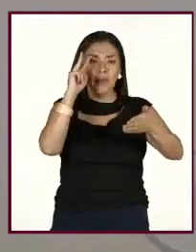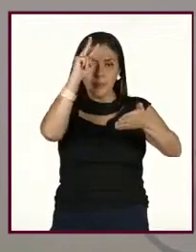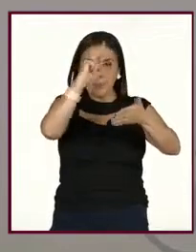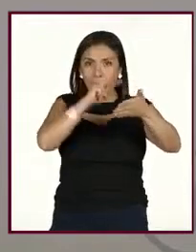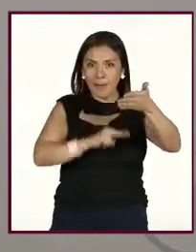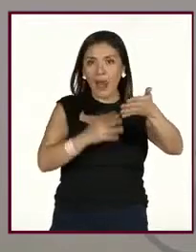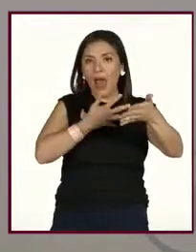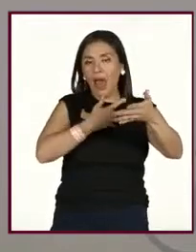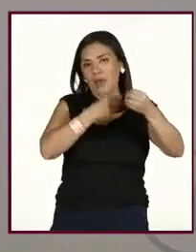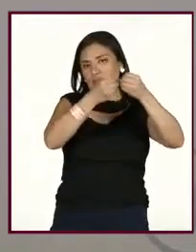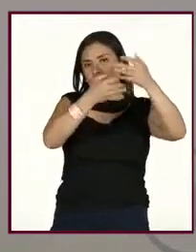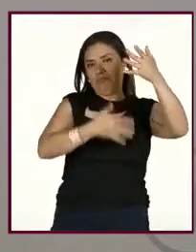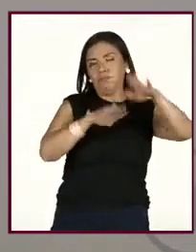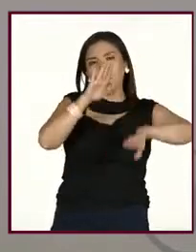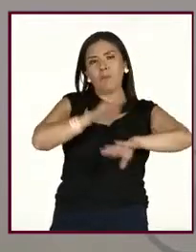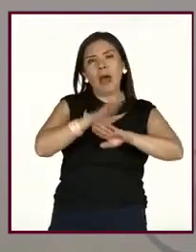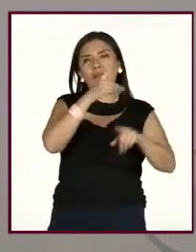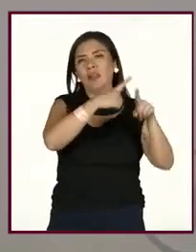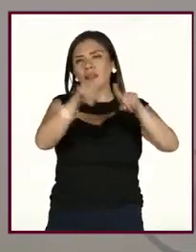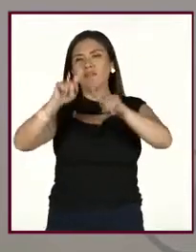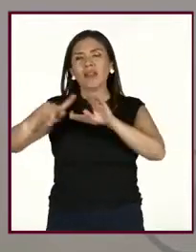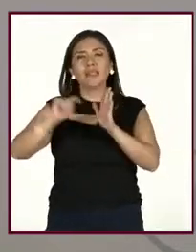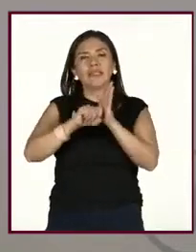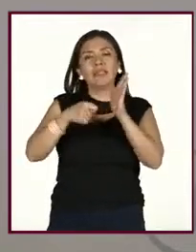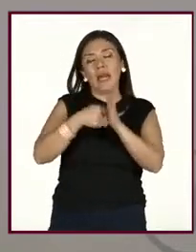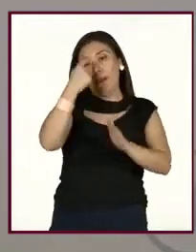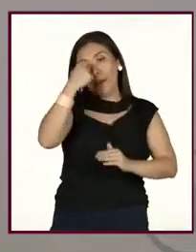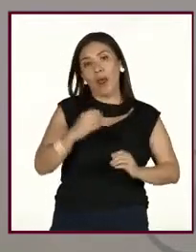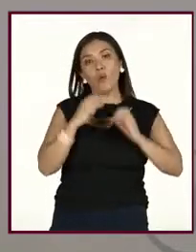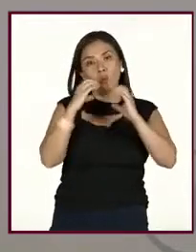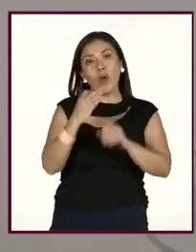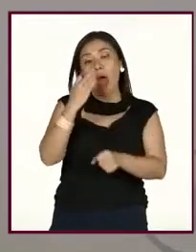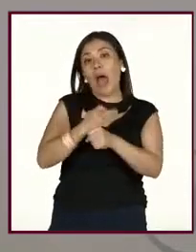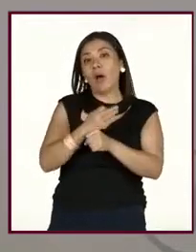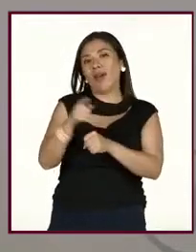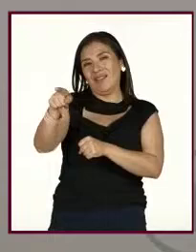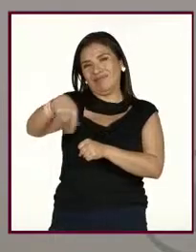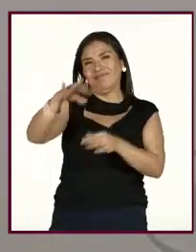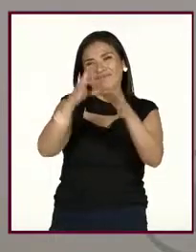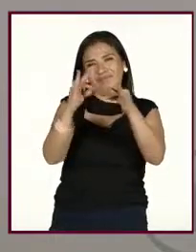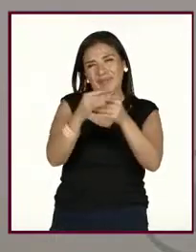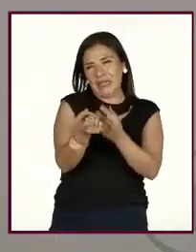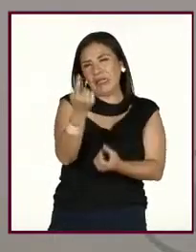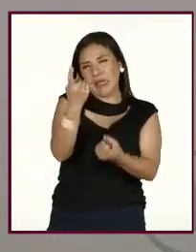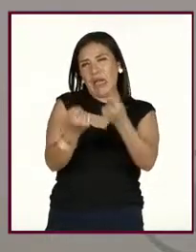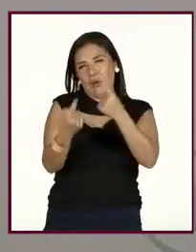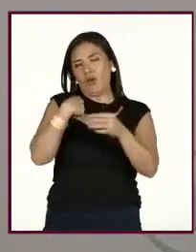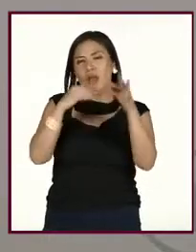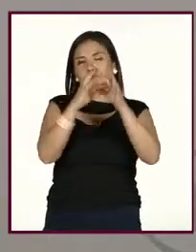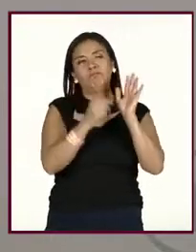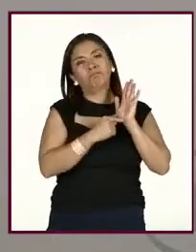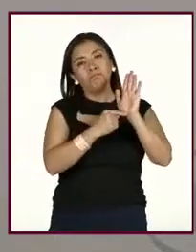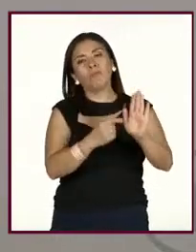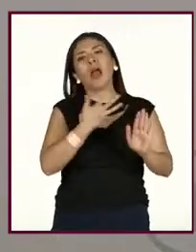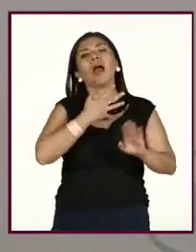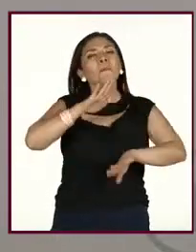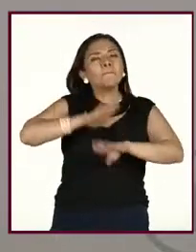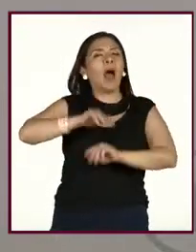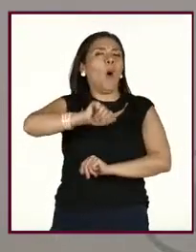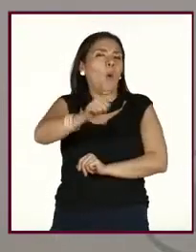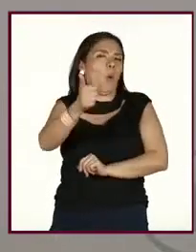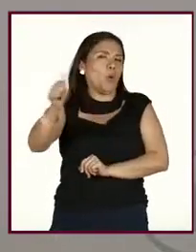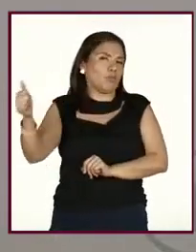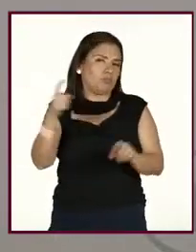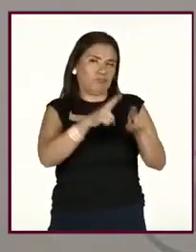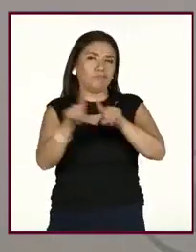y encontrar más técnicas de autocuidado, ahorita se mencionaron algunas, pero puede, se pueden encontrar, pues, más